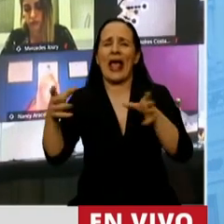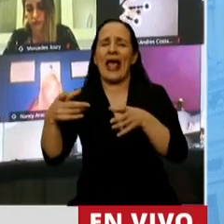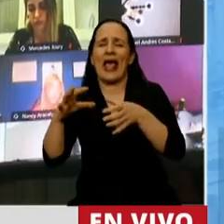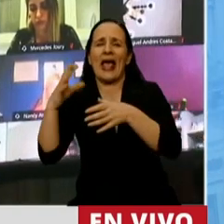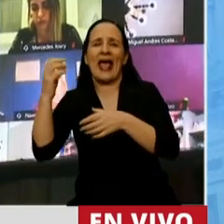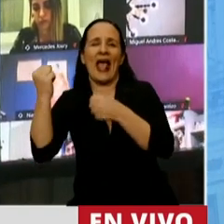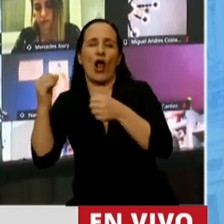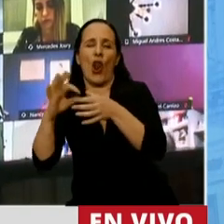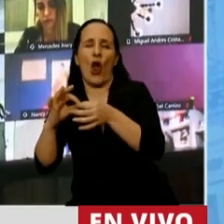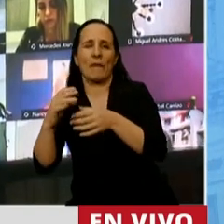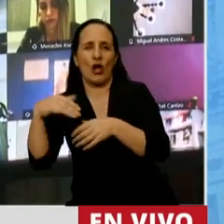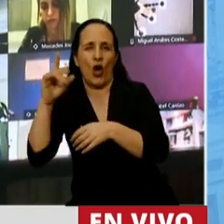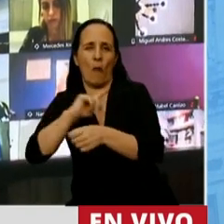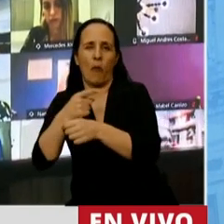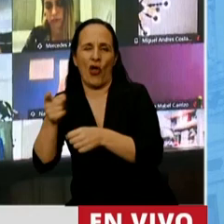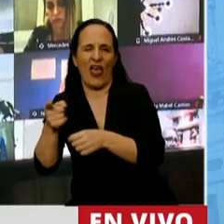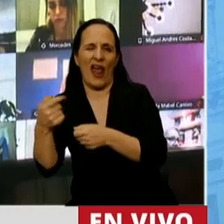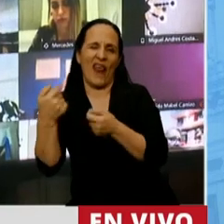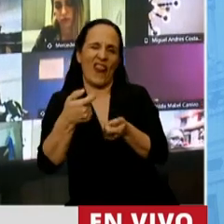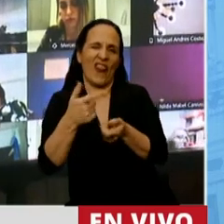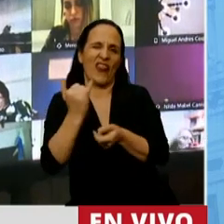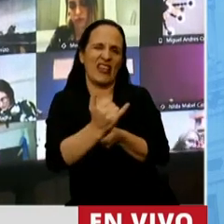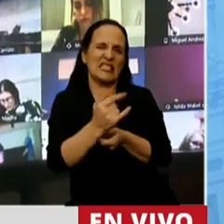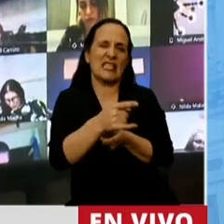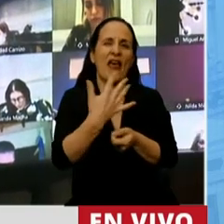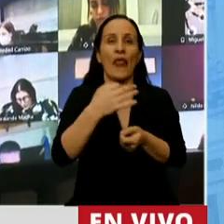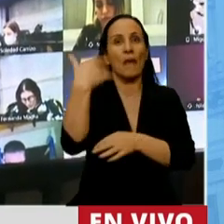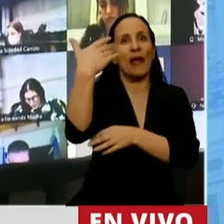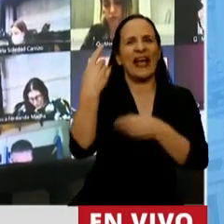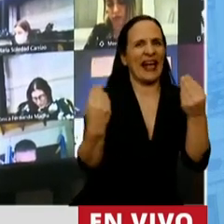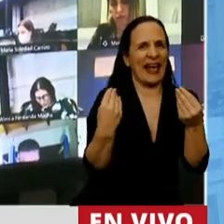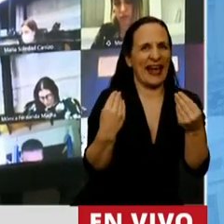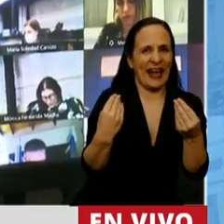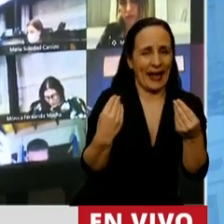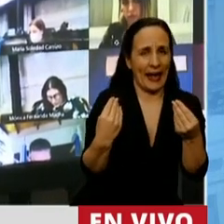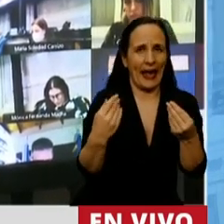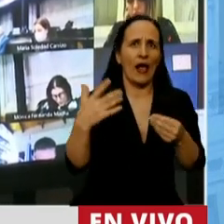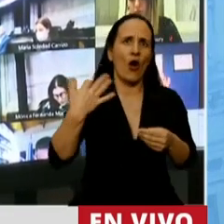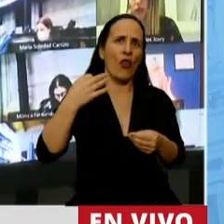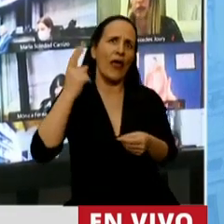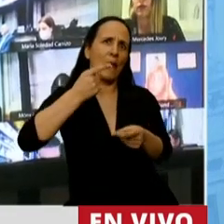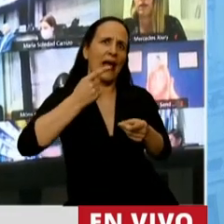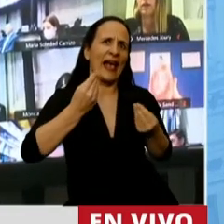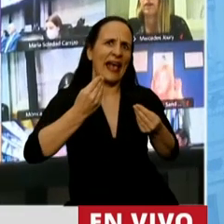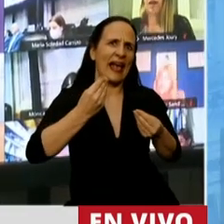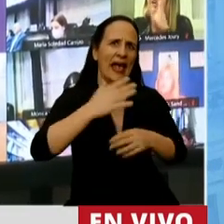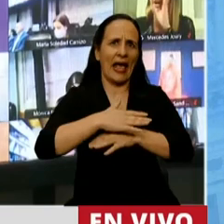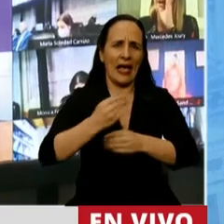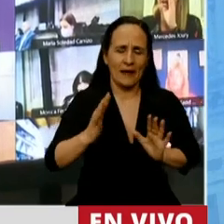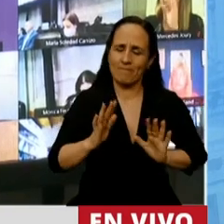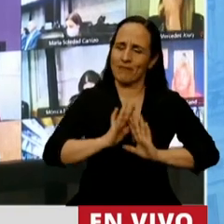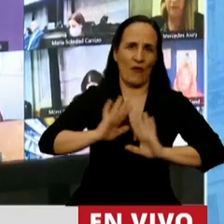económicos concentrados le den letra de las cosas que tienen que decir o hacer. Entonces,